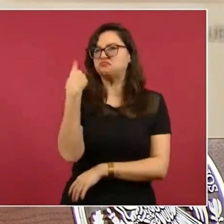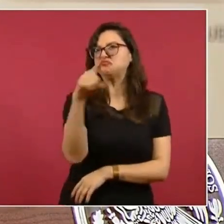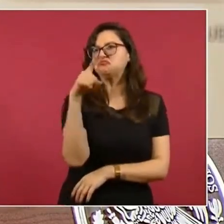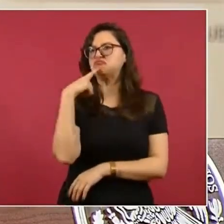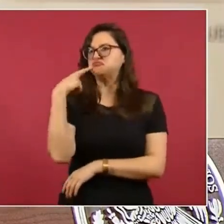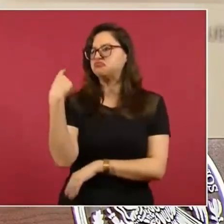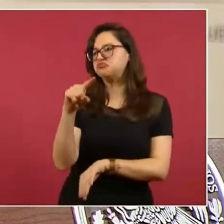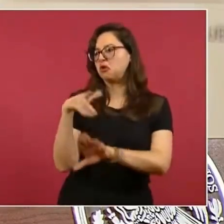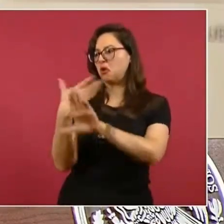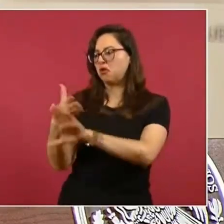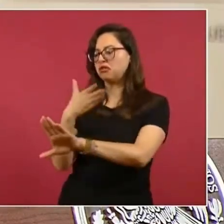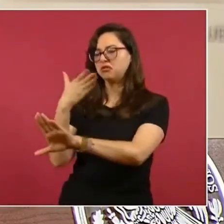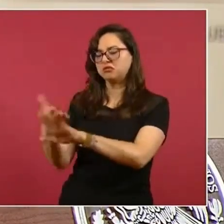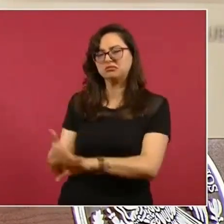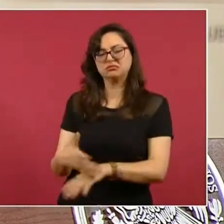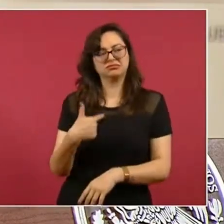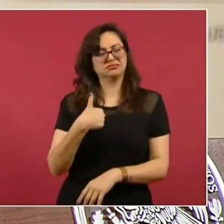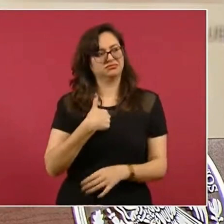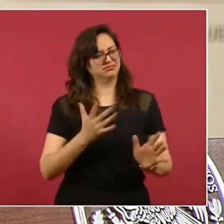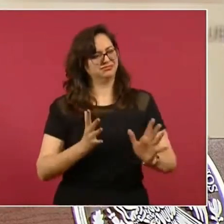Actuaba de esa manera.